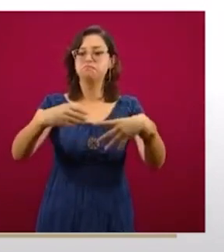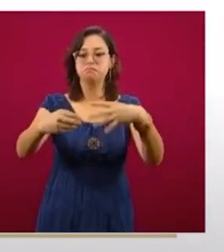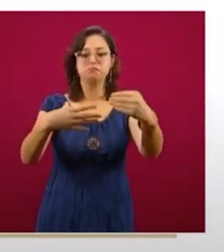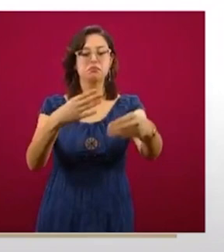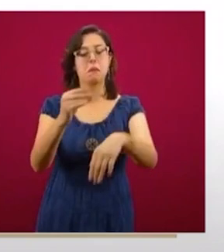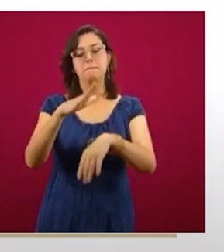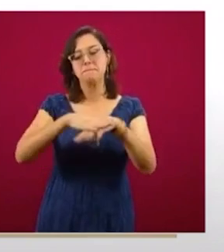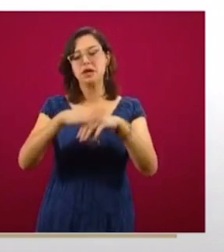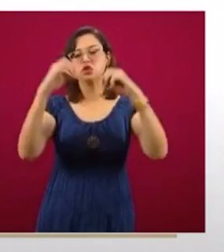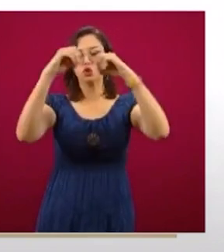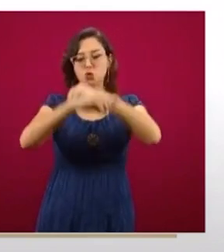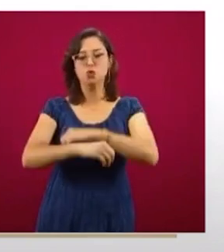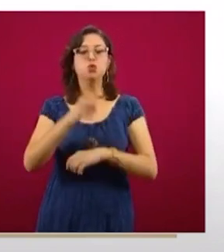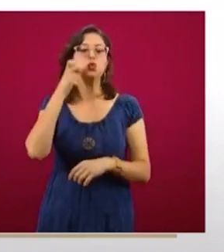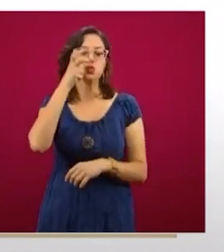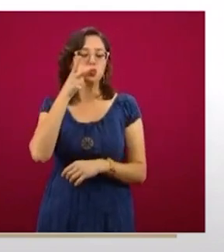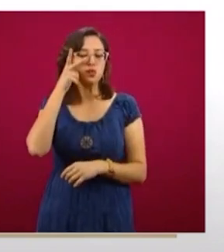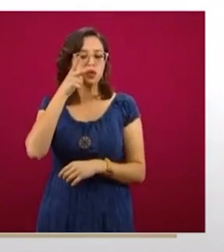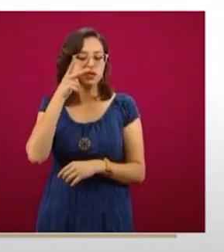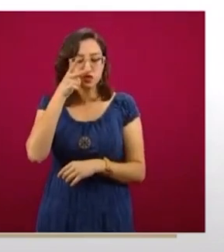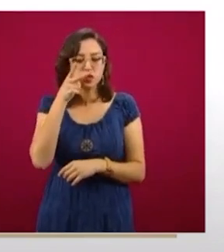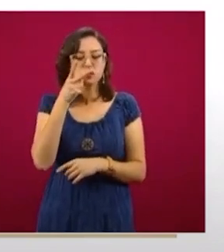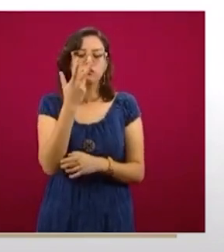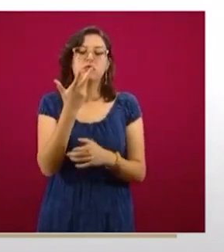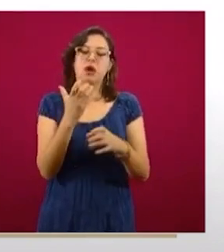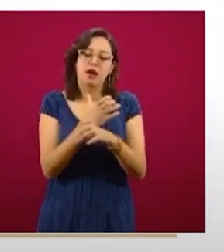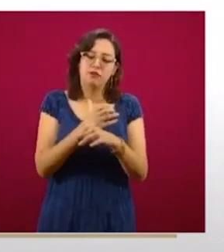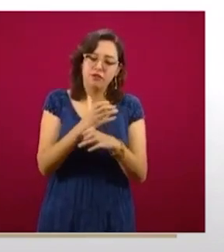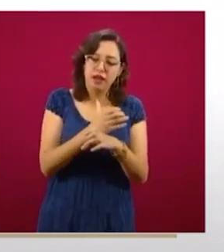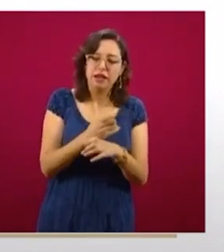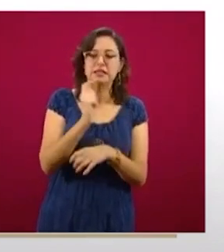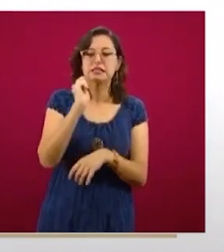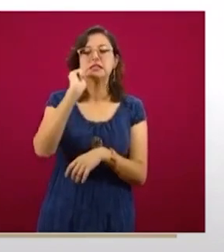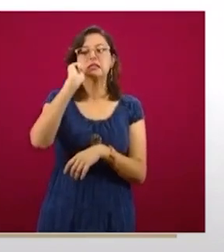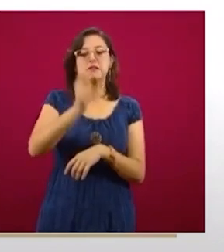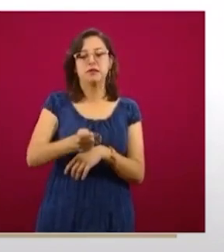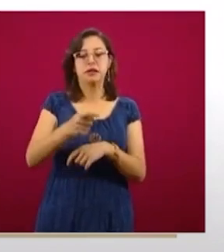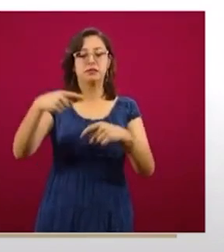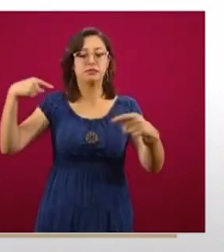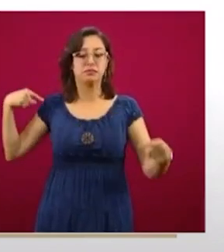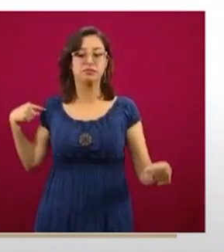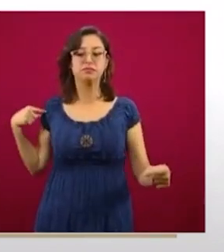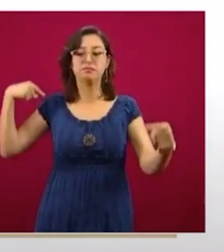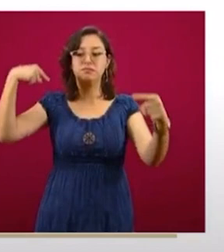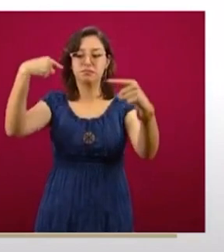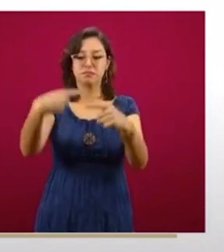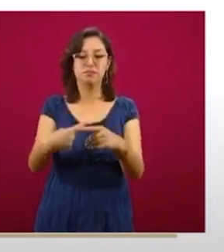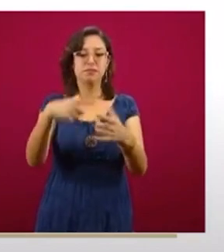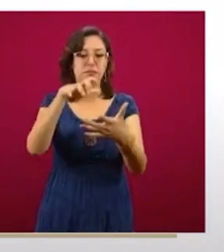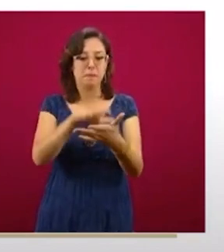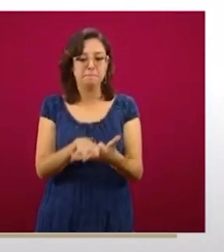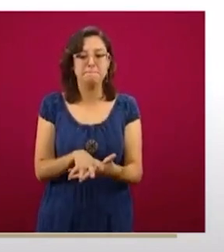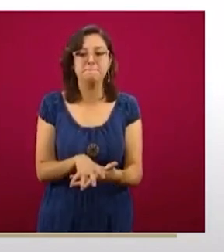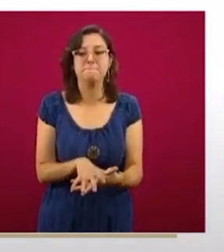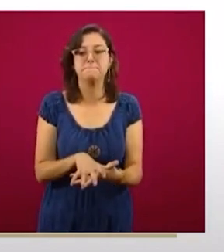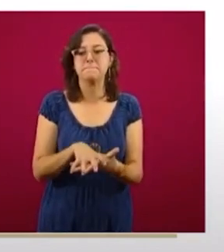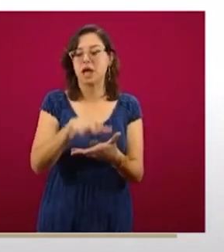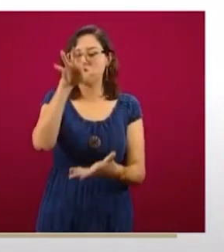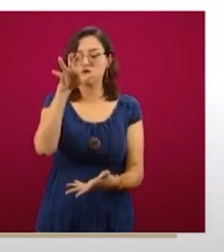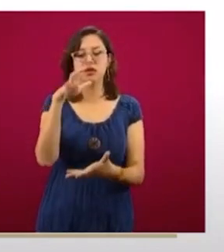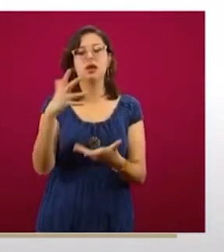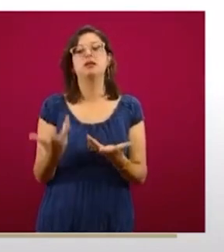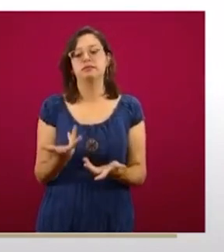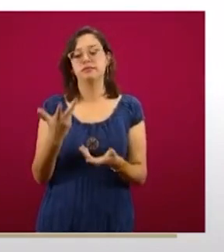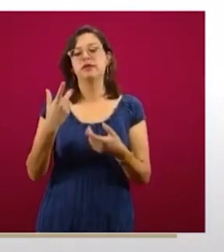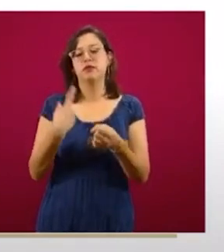coloración marrón o café oscuro, que demuestra que han concentrado durante todo este tiempo la mayor cantidad de casos confirmados.